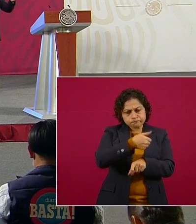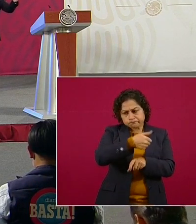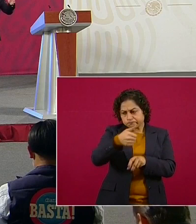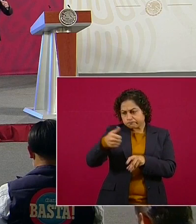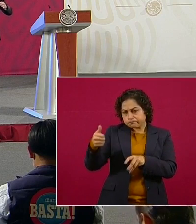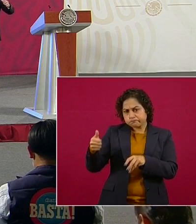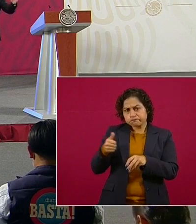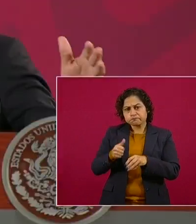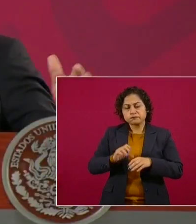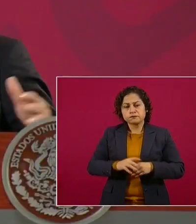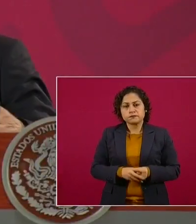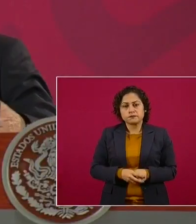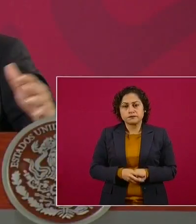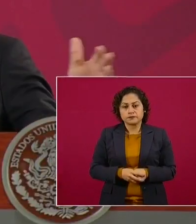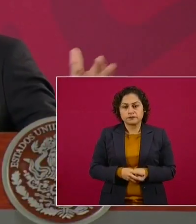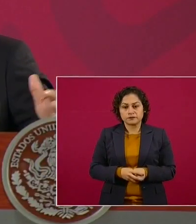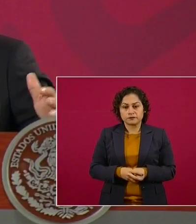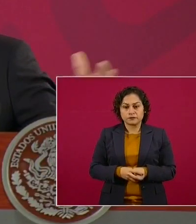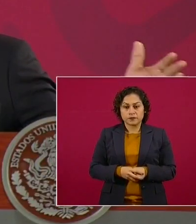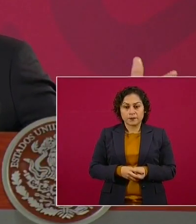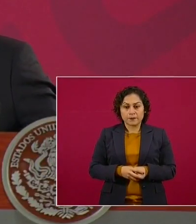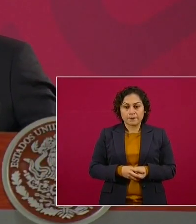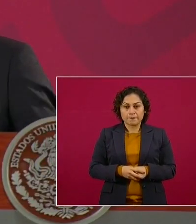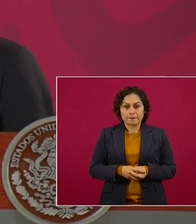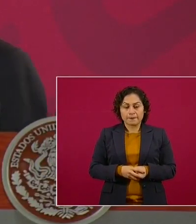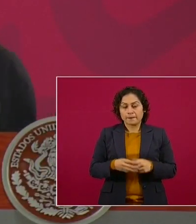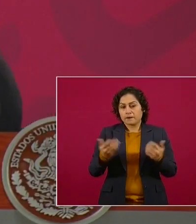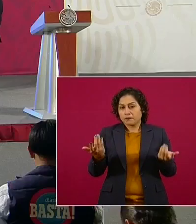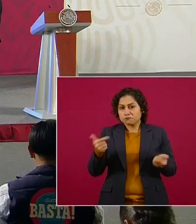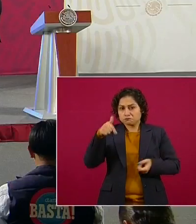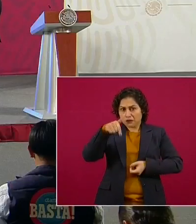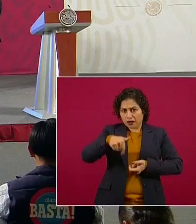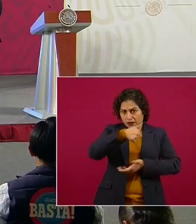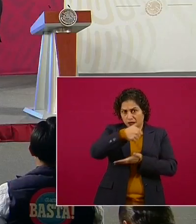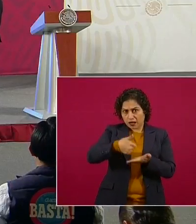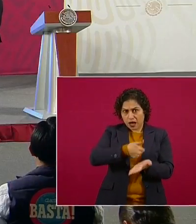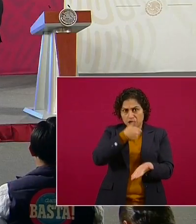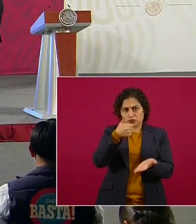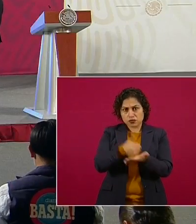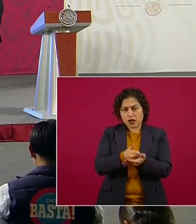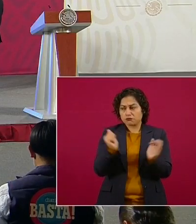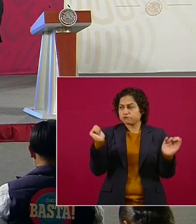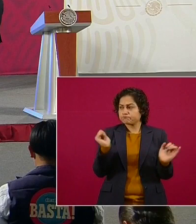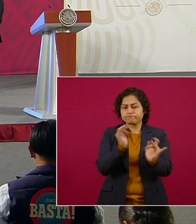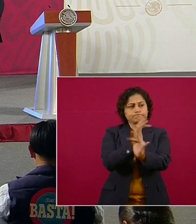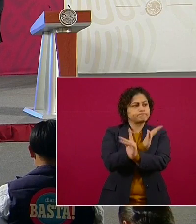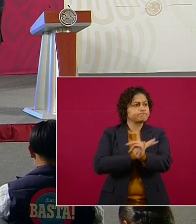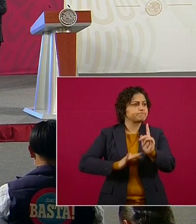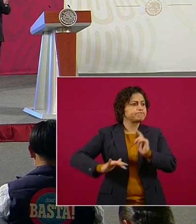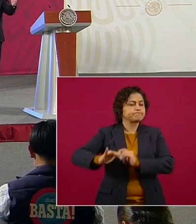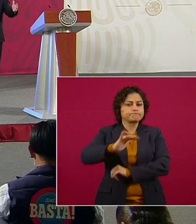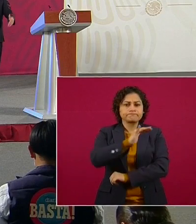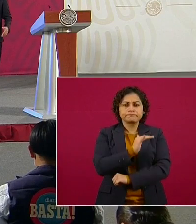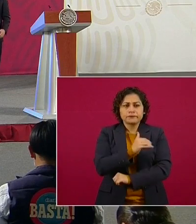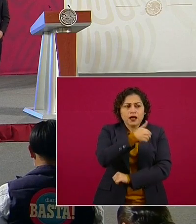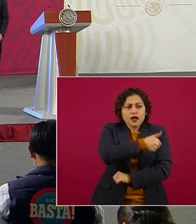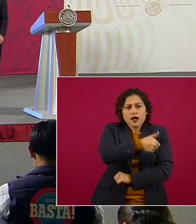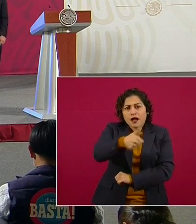se mueve por la ciudad en lo individual.